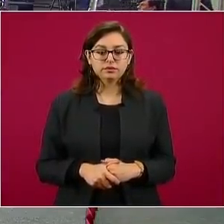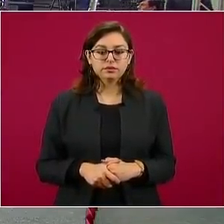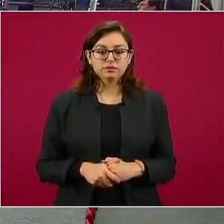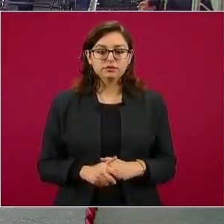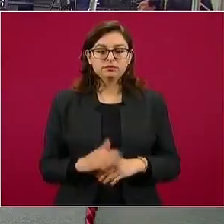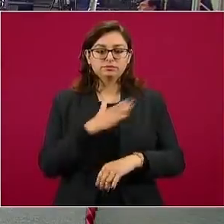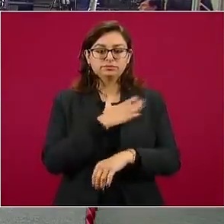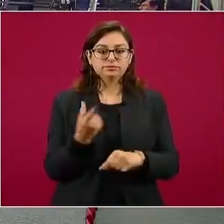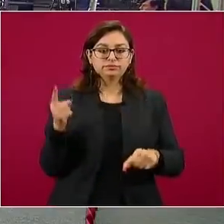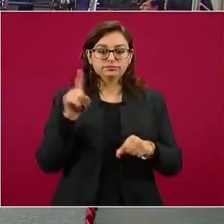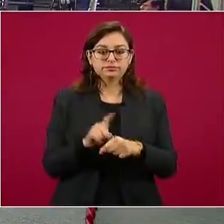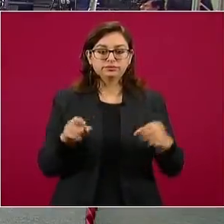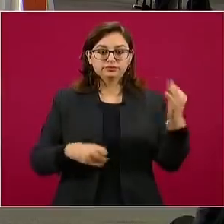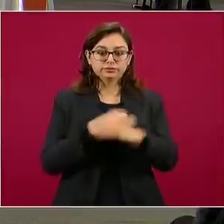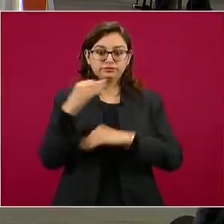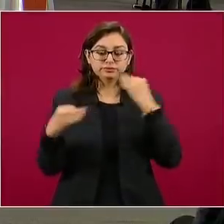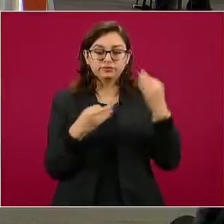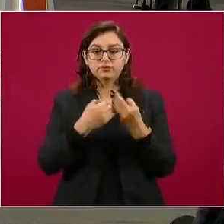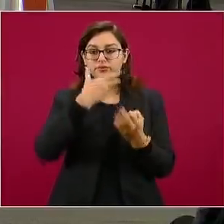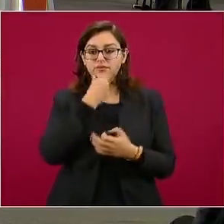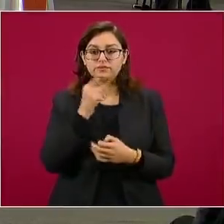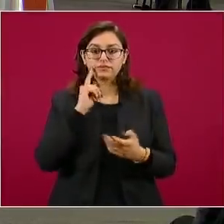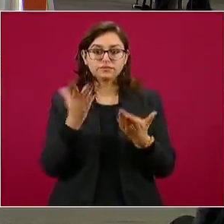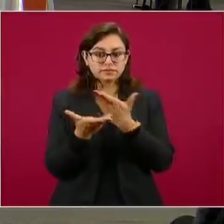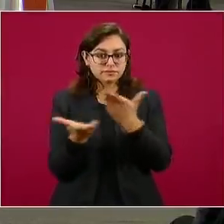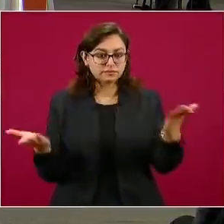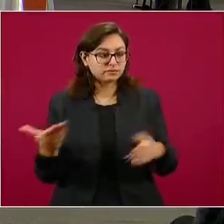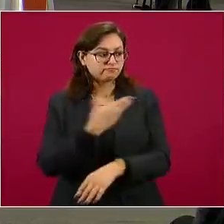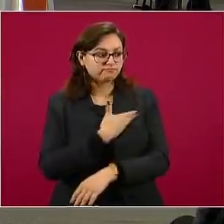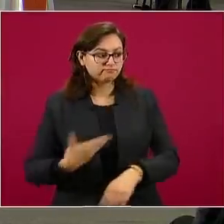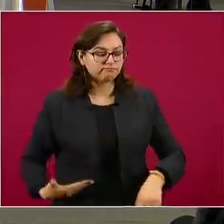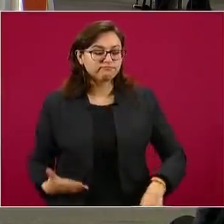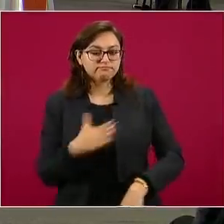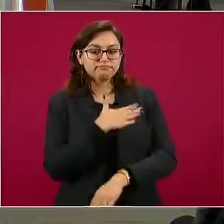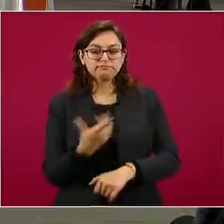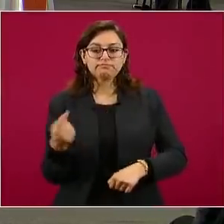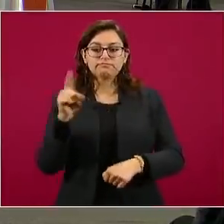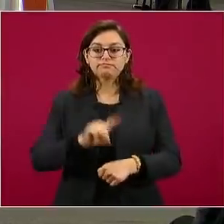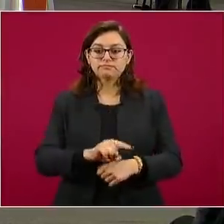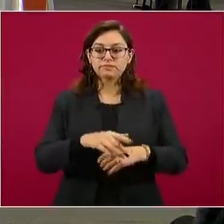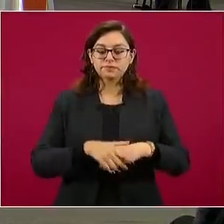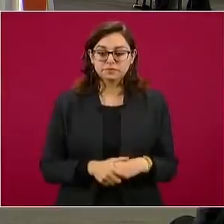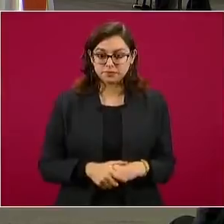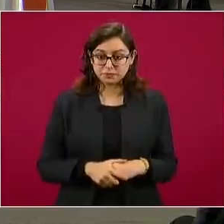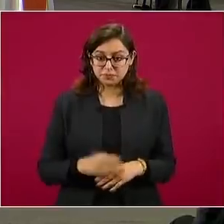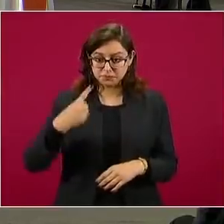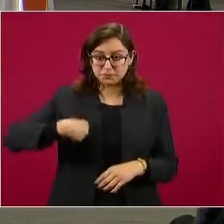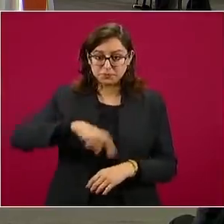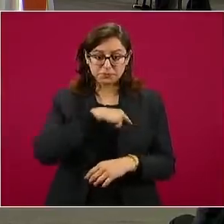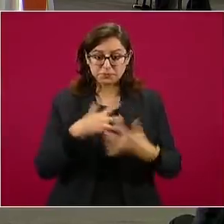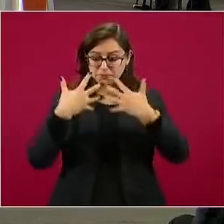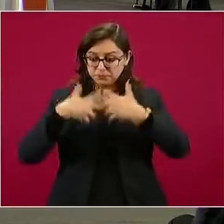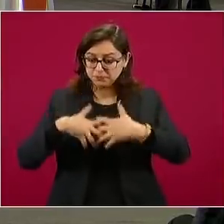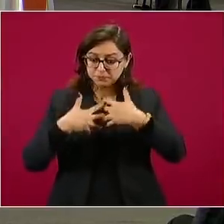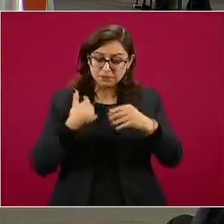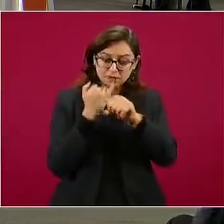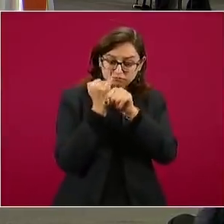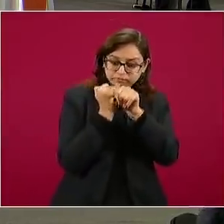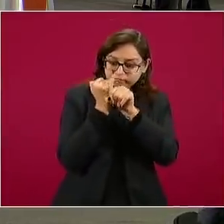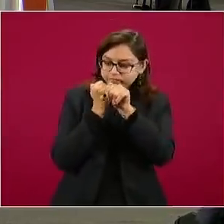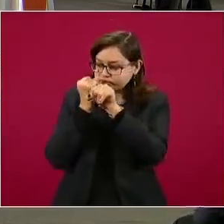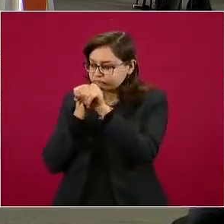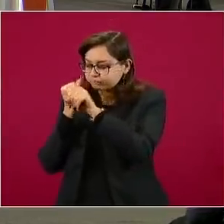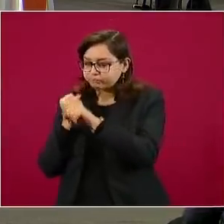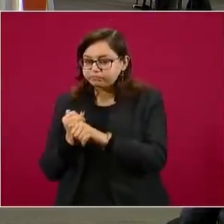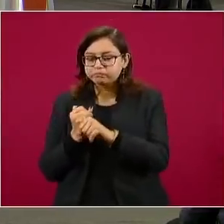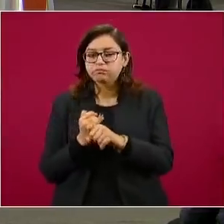Buenos días a todos, buenos días a todas. Buenos días, señor presidente. Como parte de la industria de investigación clínica nacional, es un